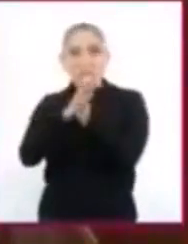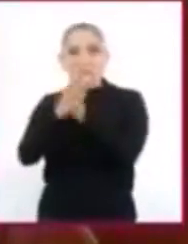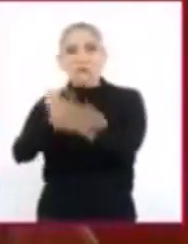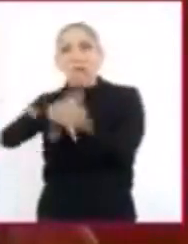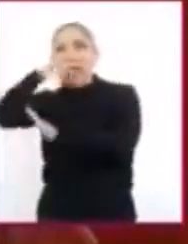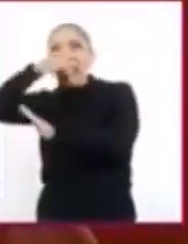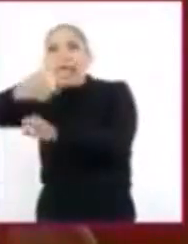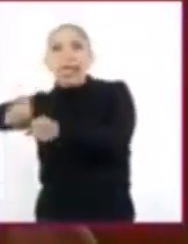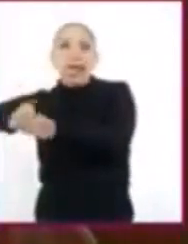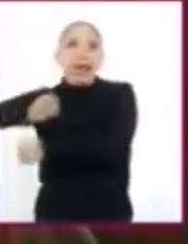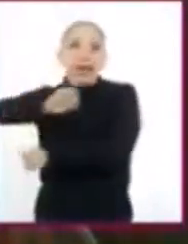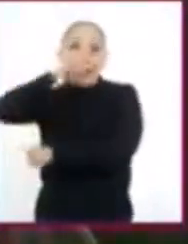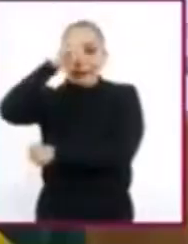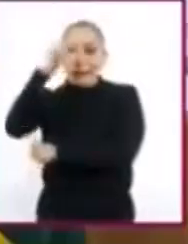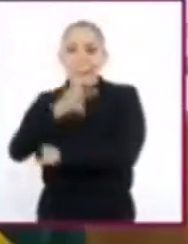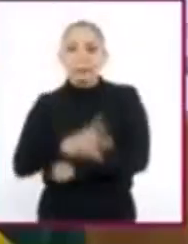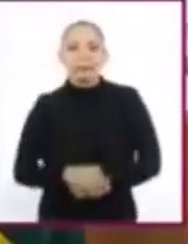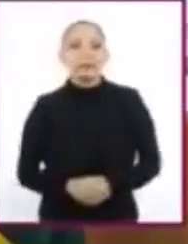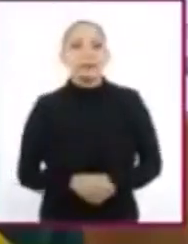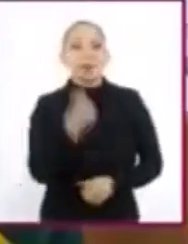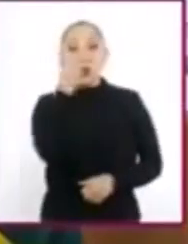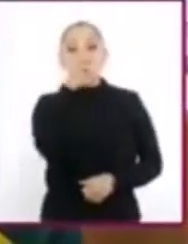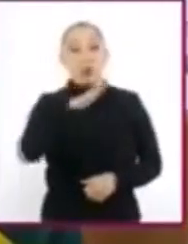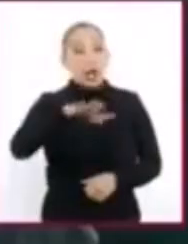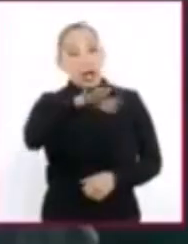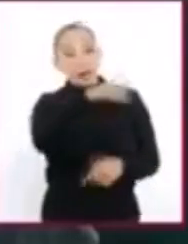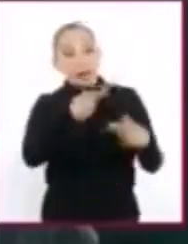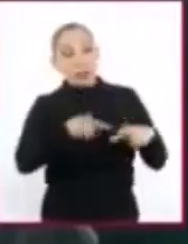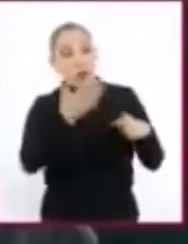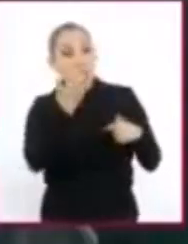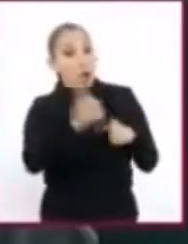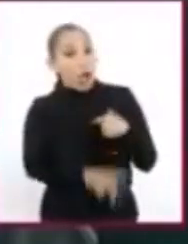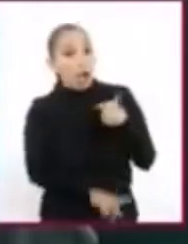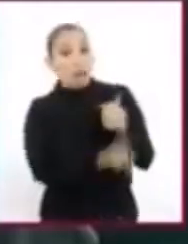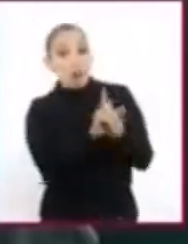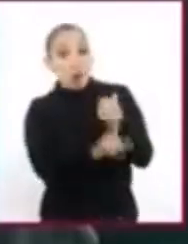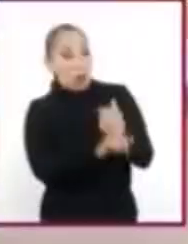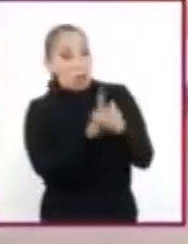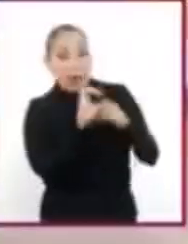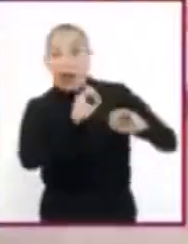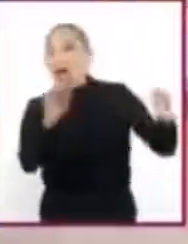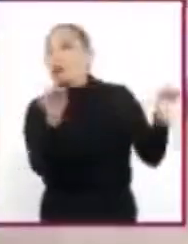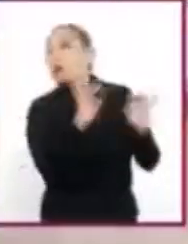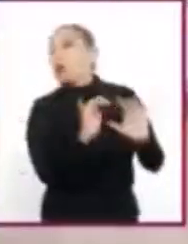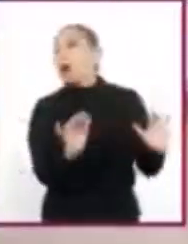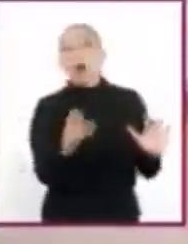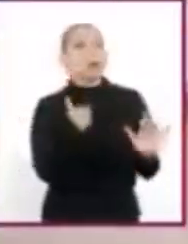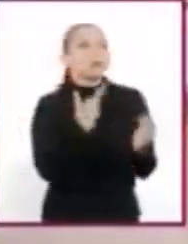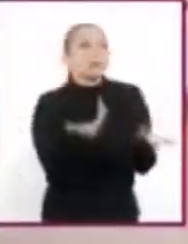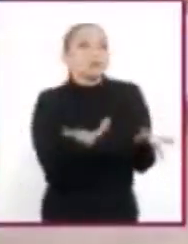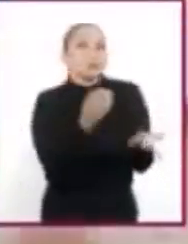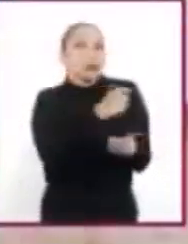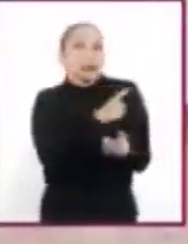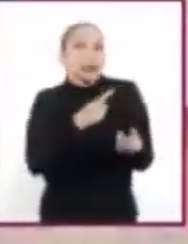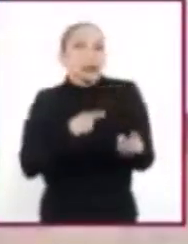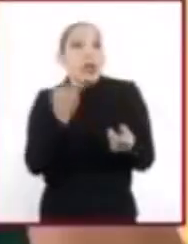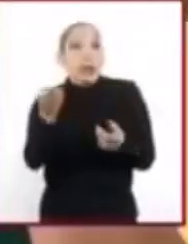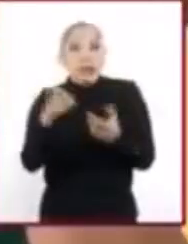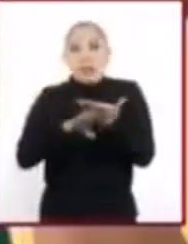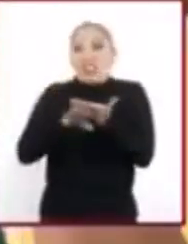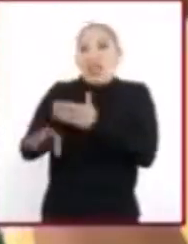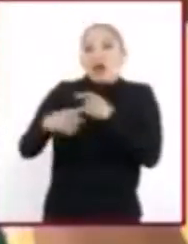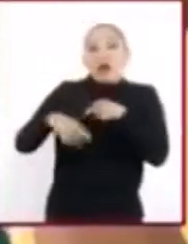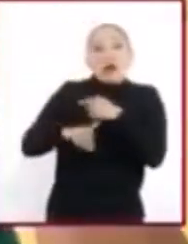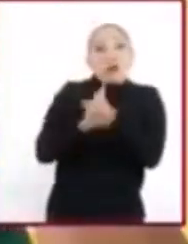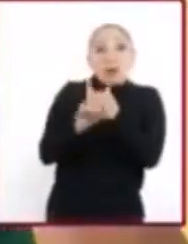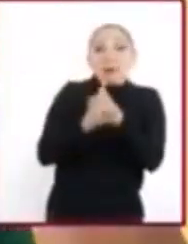violencia. Una sociedad sin conflictos permanecería estancada. Por ello, la idea no es evitar los conflictos, sino